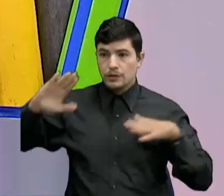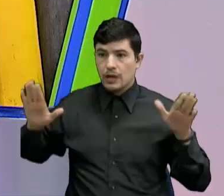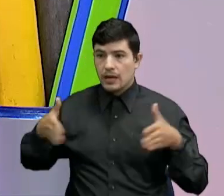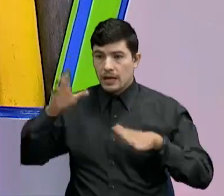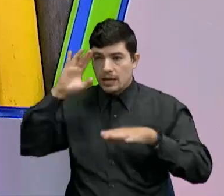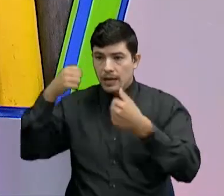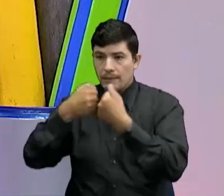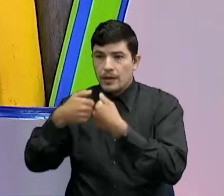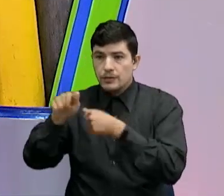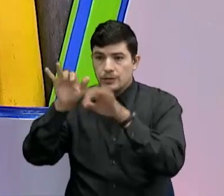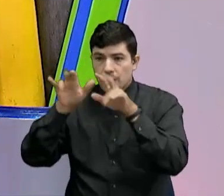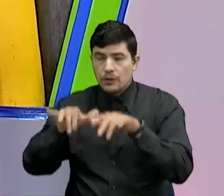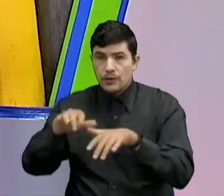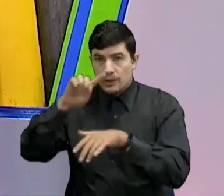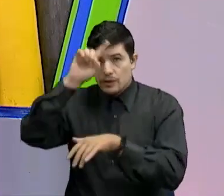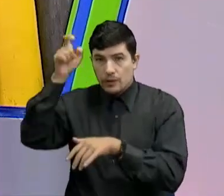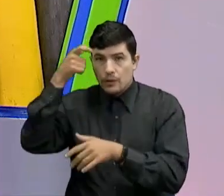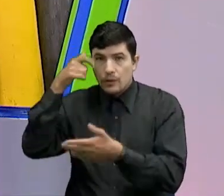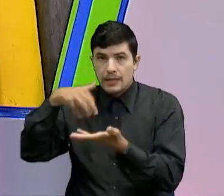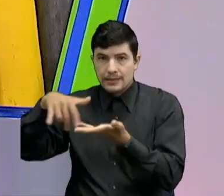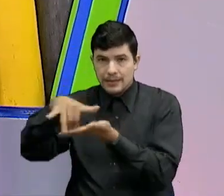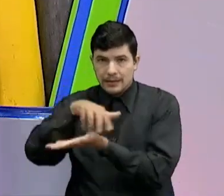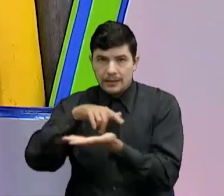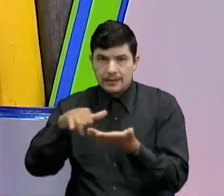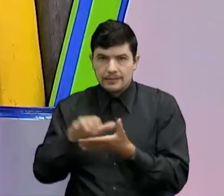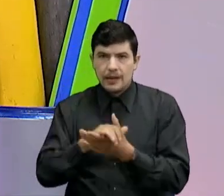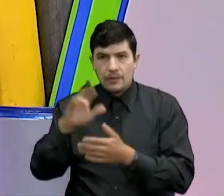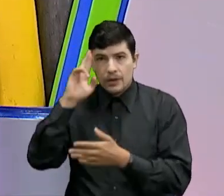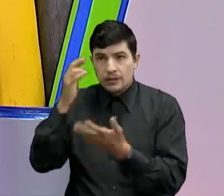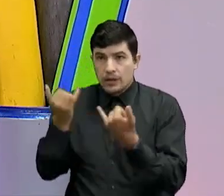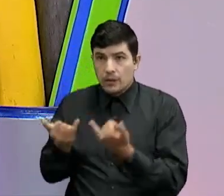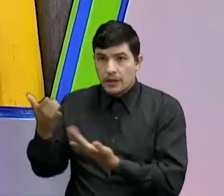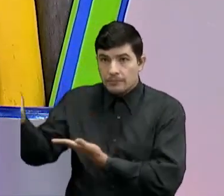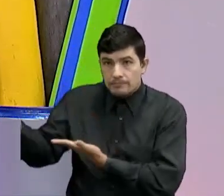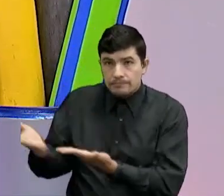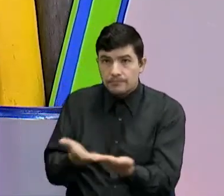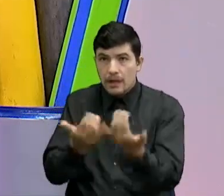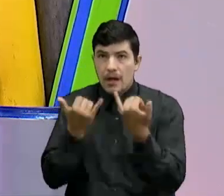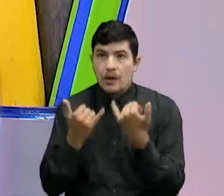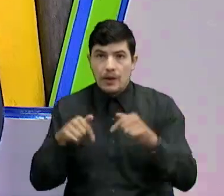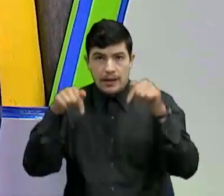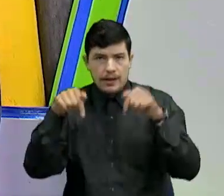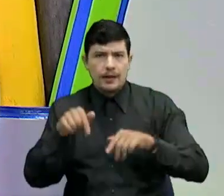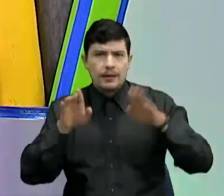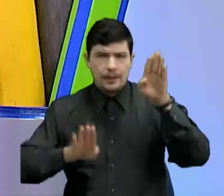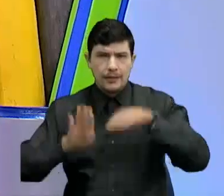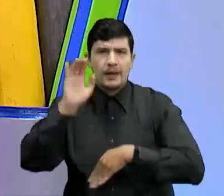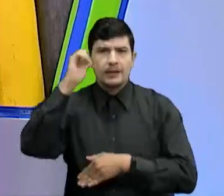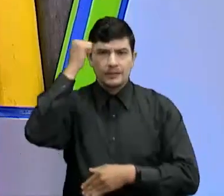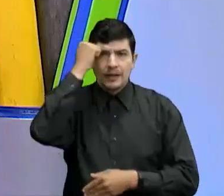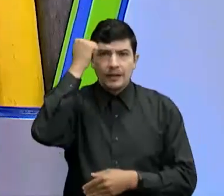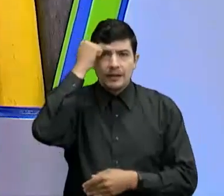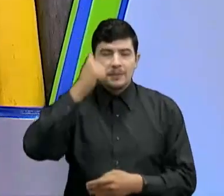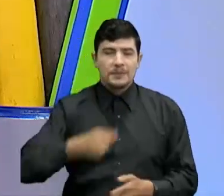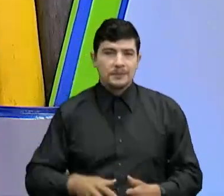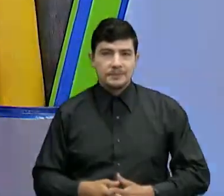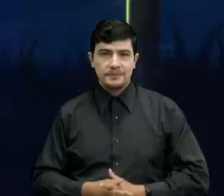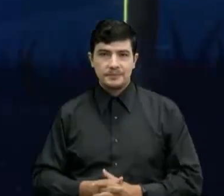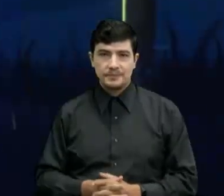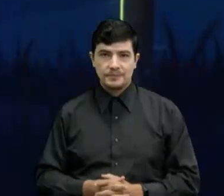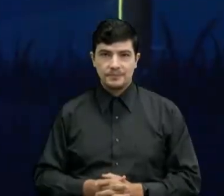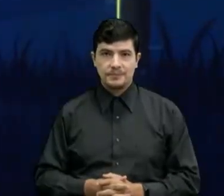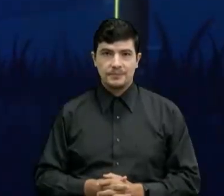la gobernación de Santander De esta forma yo les doy la bienvenida A esto que se llama Presente Profe Yaaay